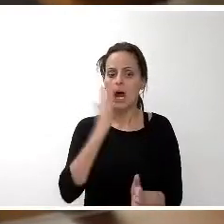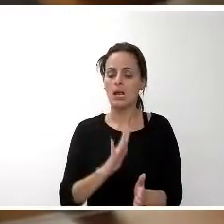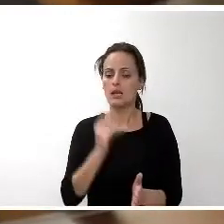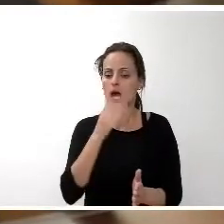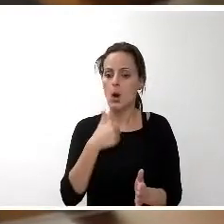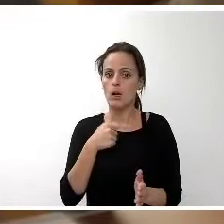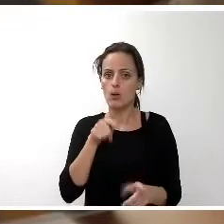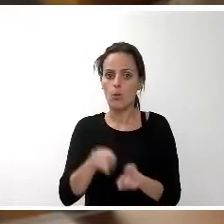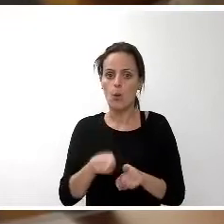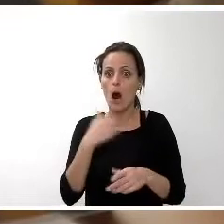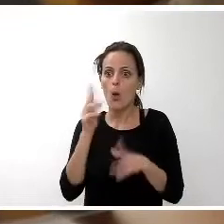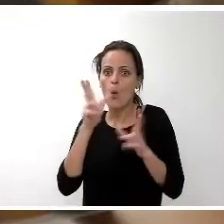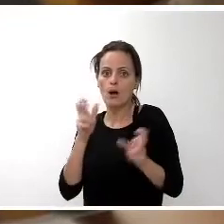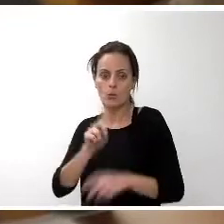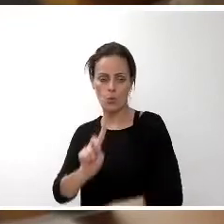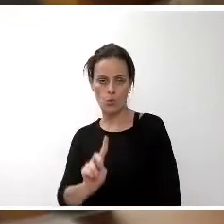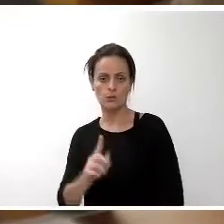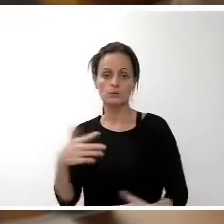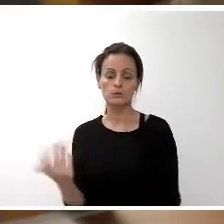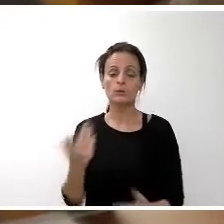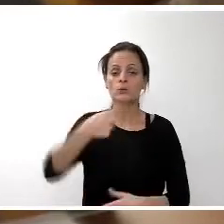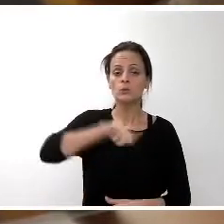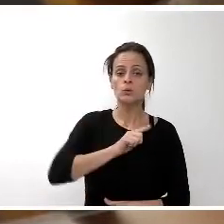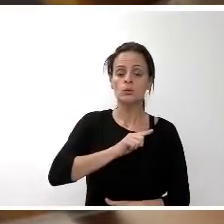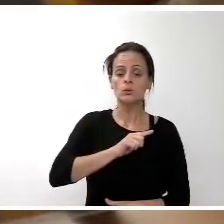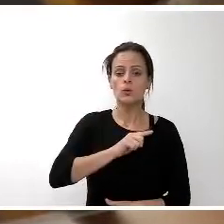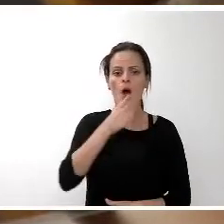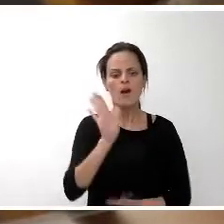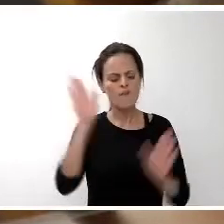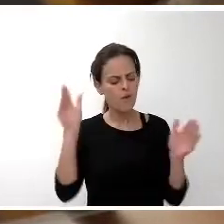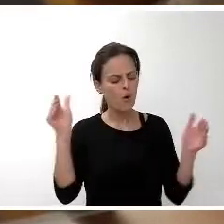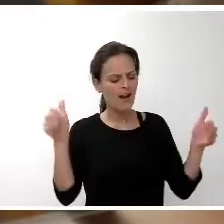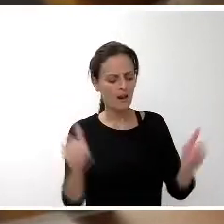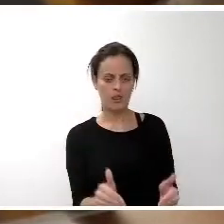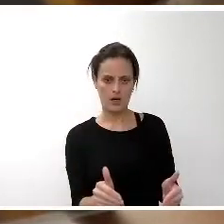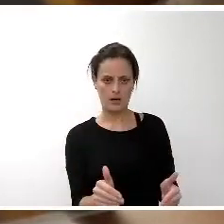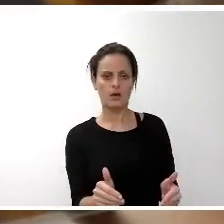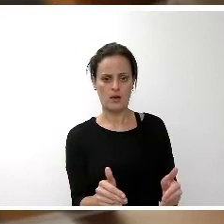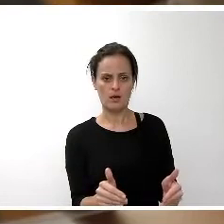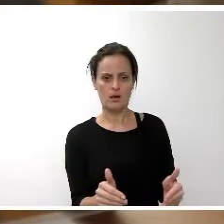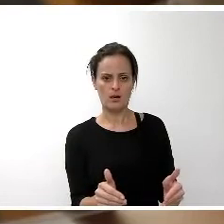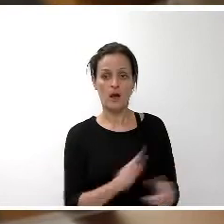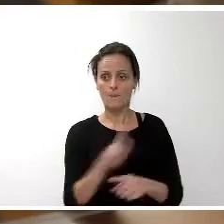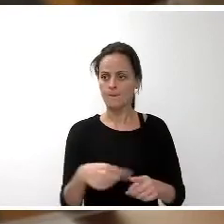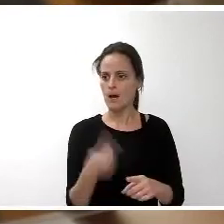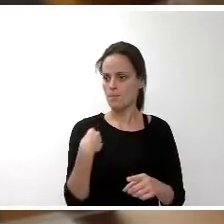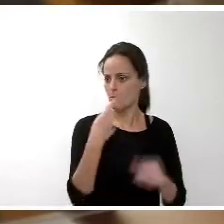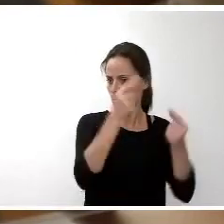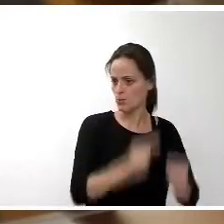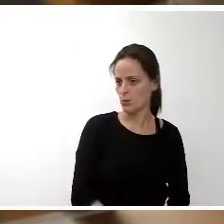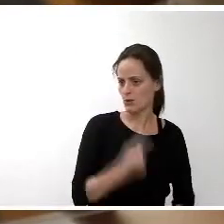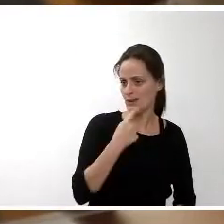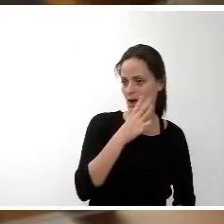grave, pues evidentemente tenemos que focalizar, y así es como se plantea en este proyecto de presupuesto,